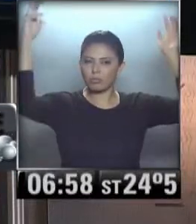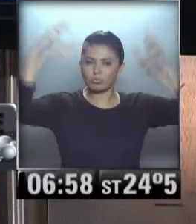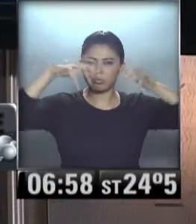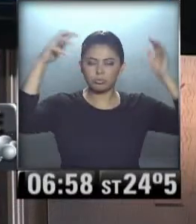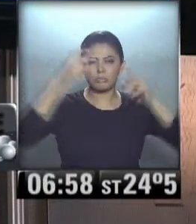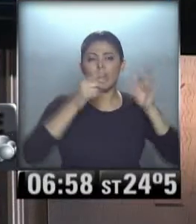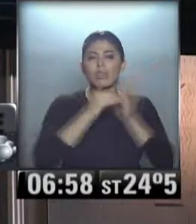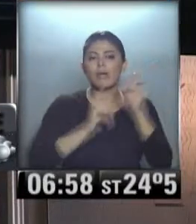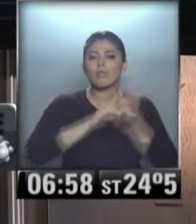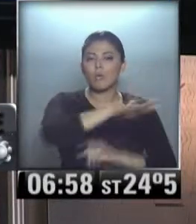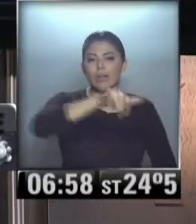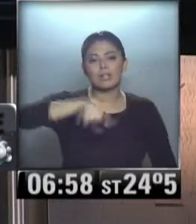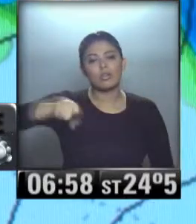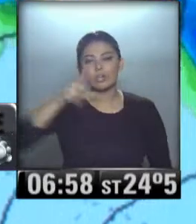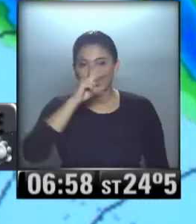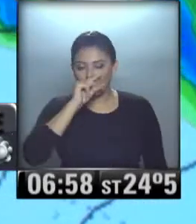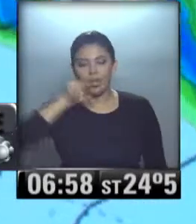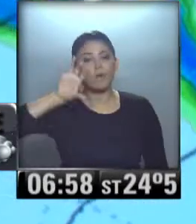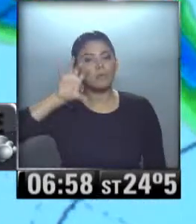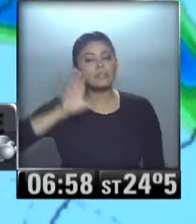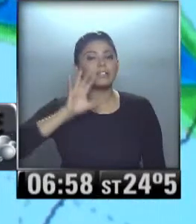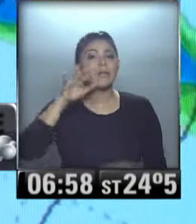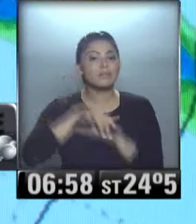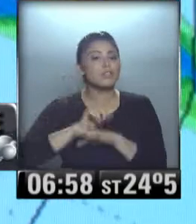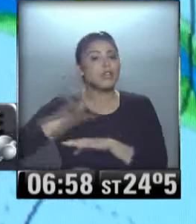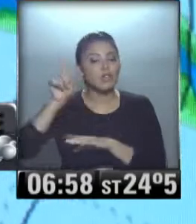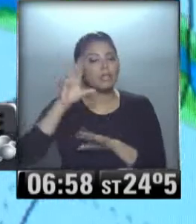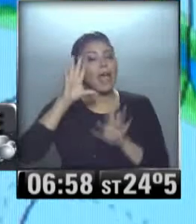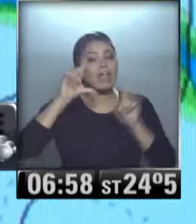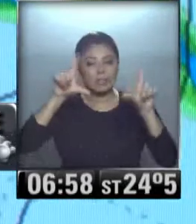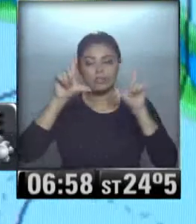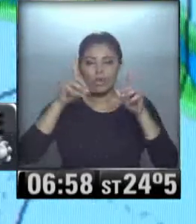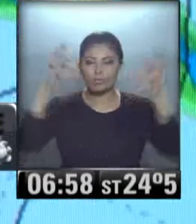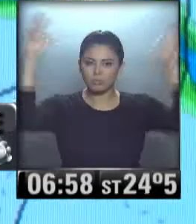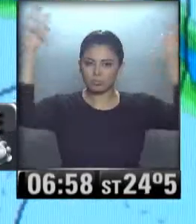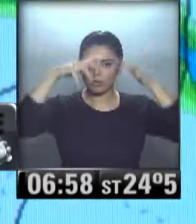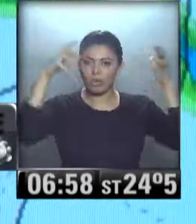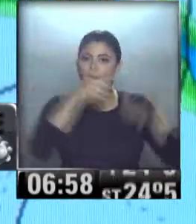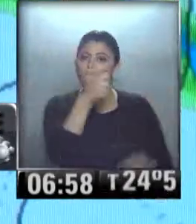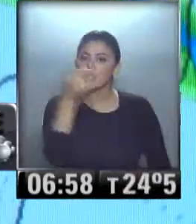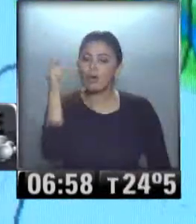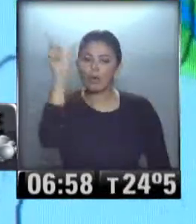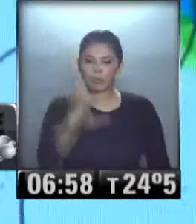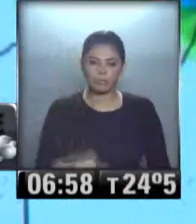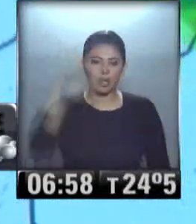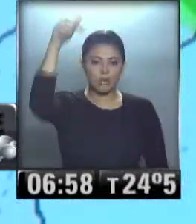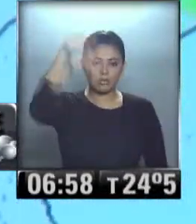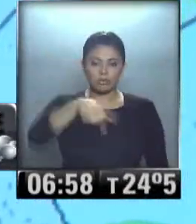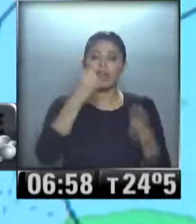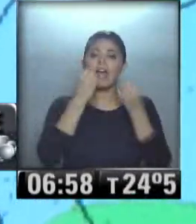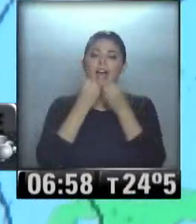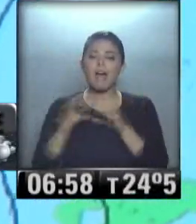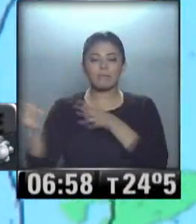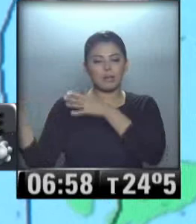poquito aislados, norte de Misiones, atentos, poquitísima lluvia. Extremo sur del país, comienza a soplar el